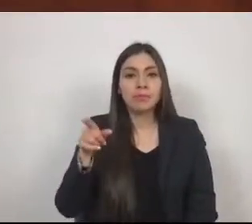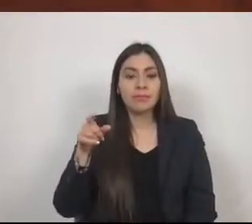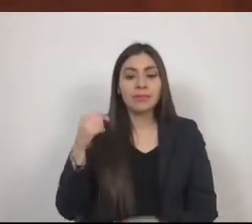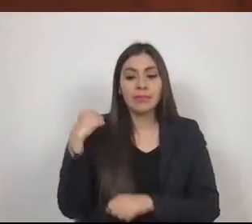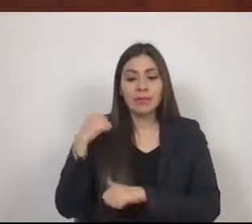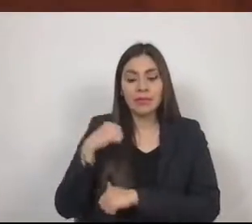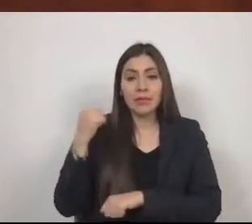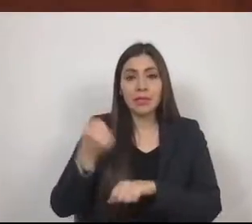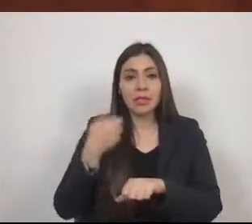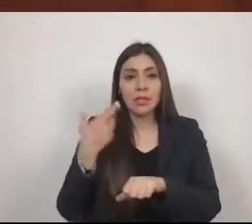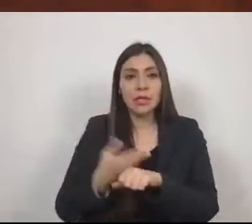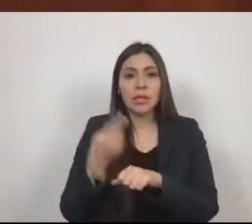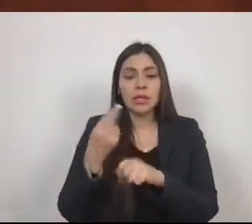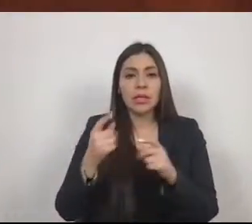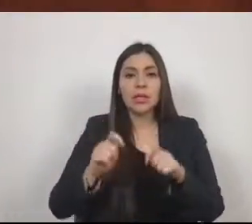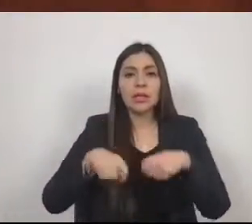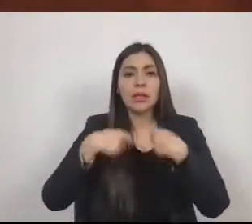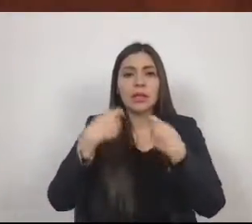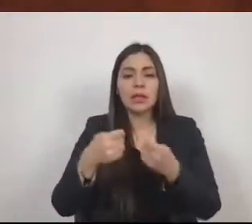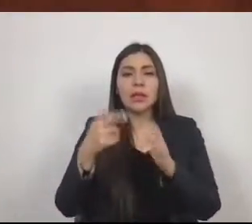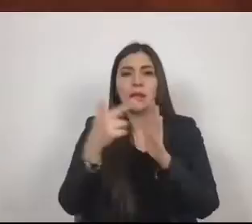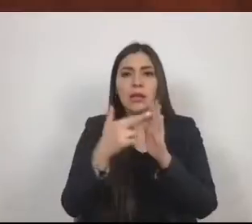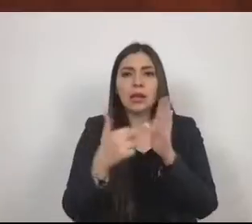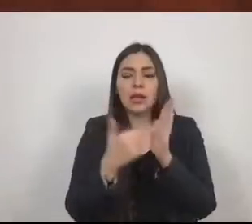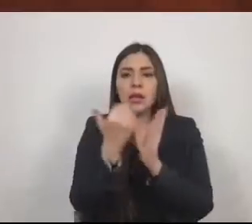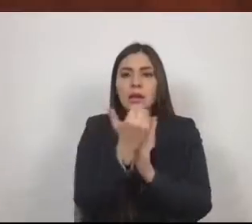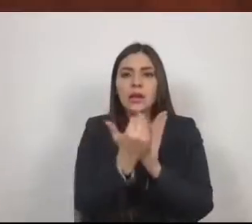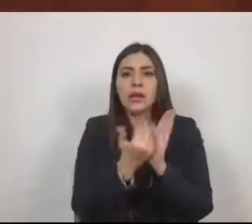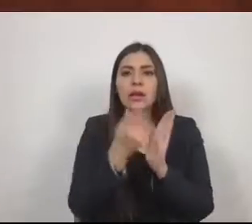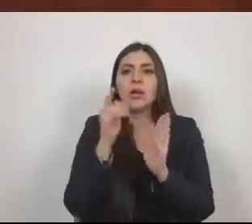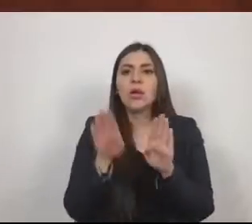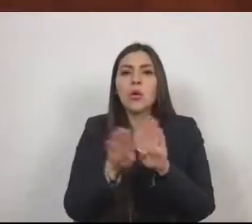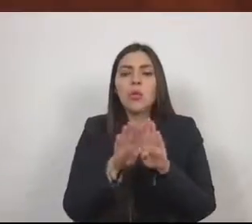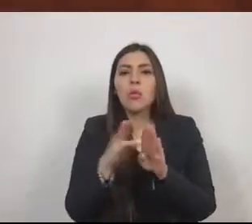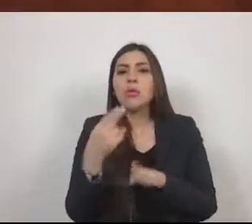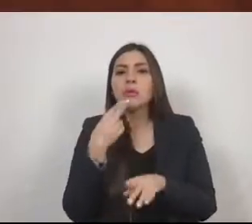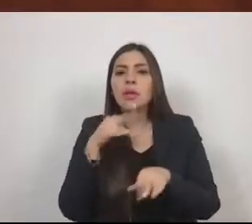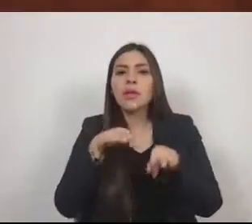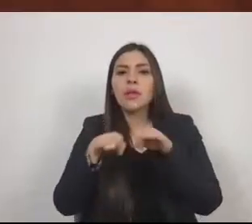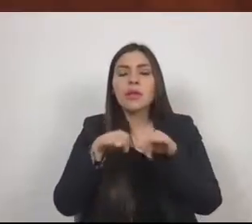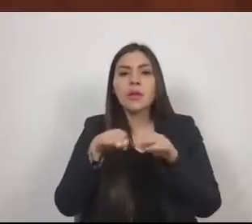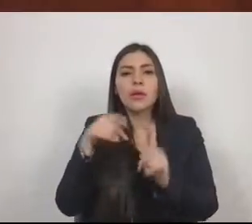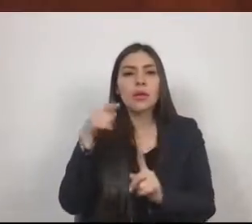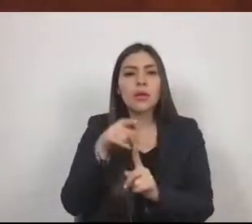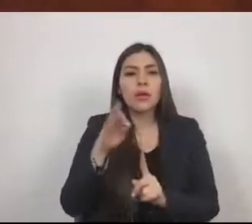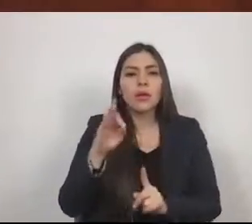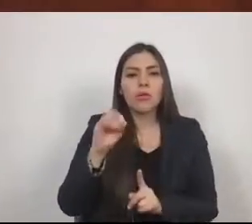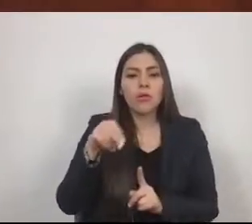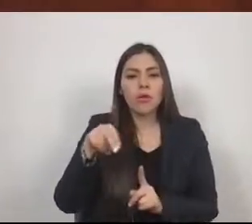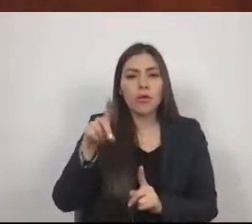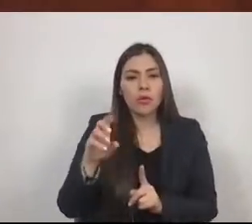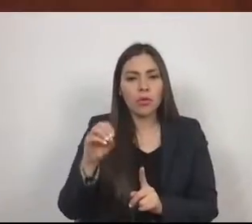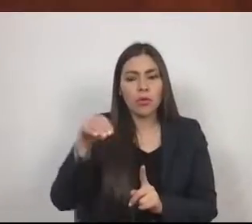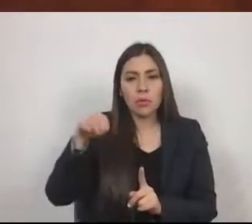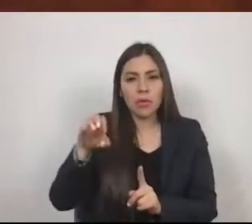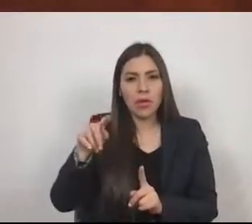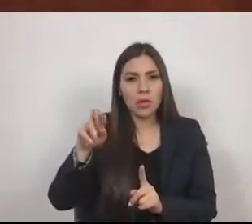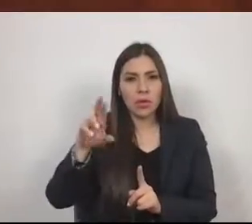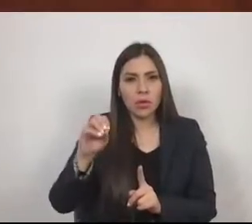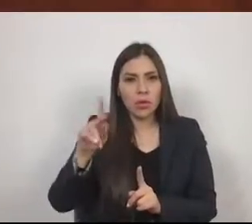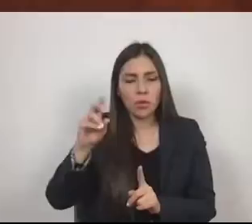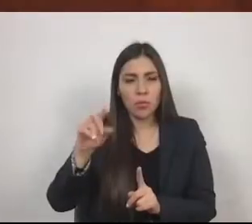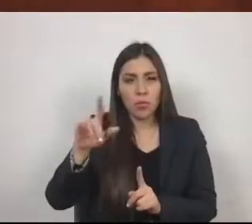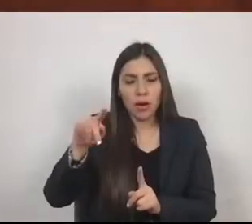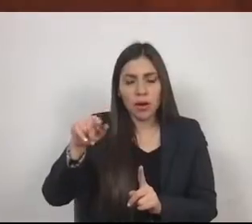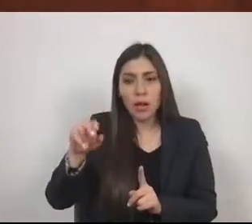emitir los lineamientos de operación del Fondo Metropolitano, en los cuales se establece que para la aplicación de los